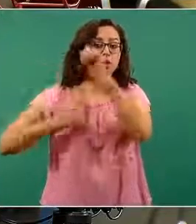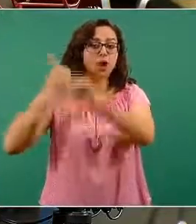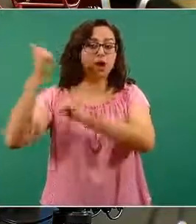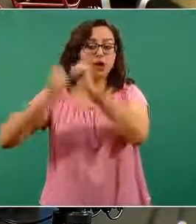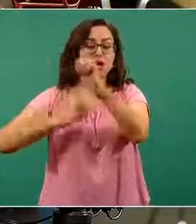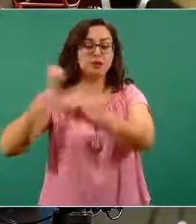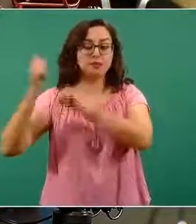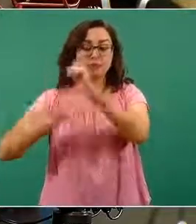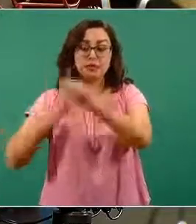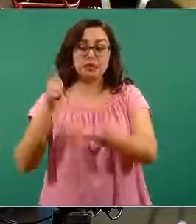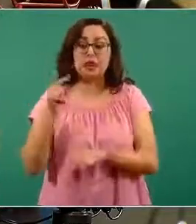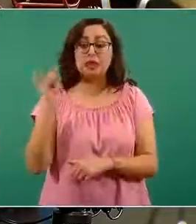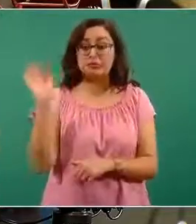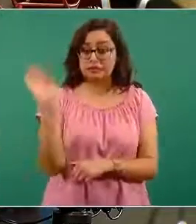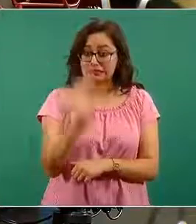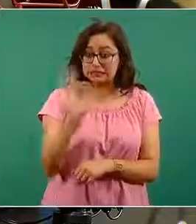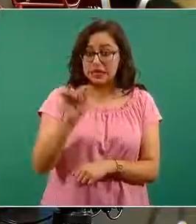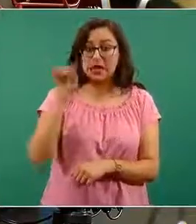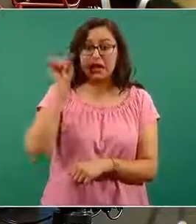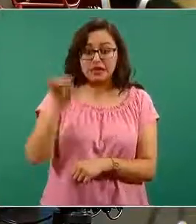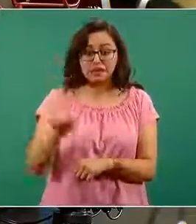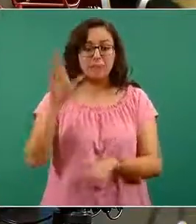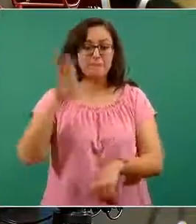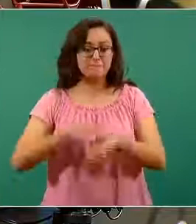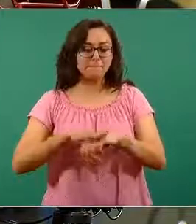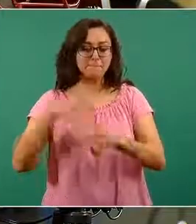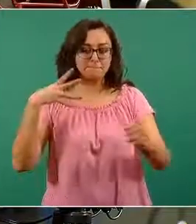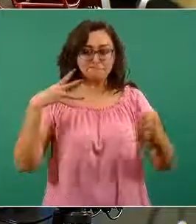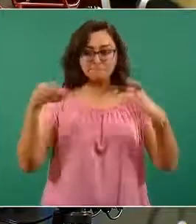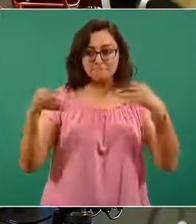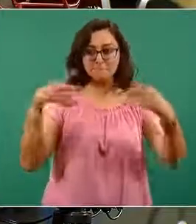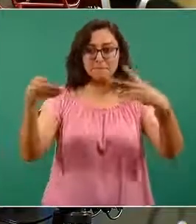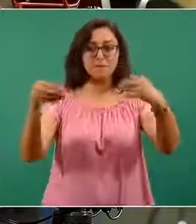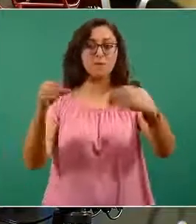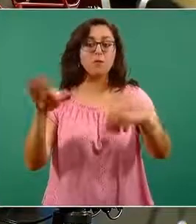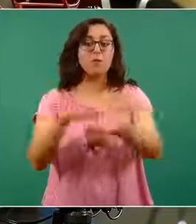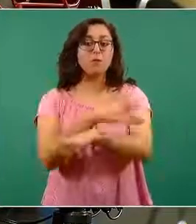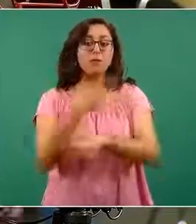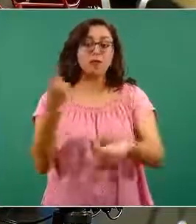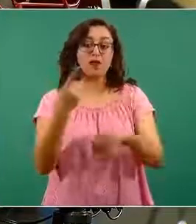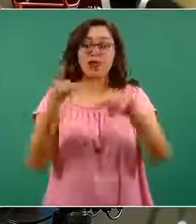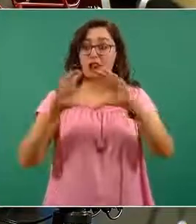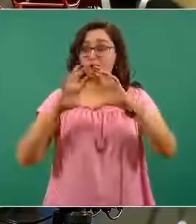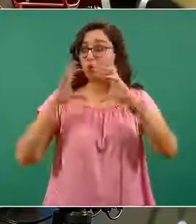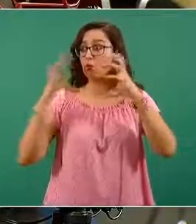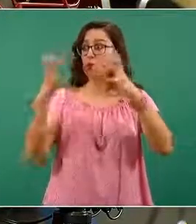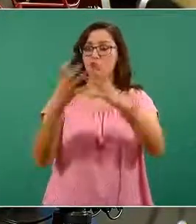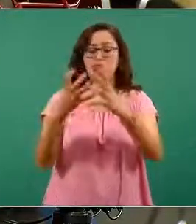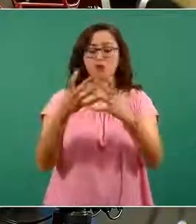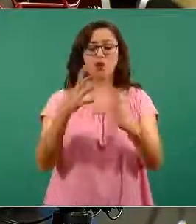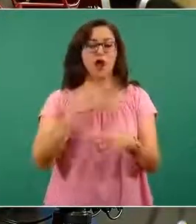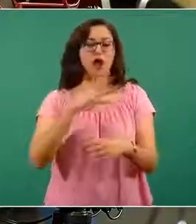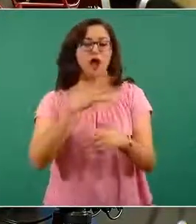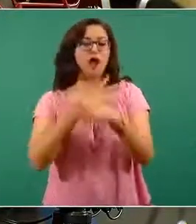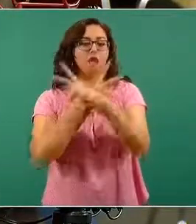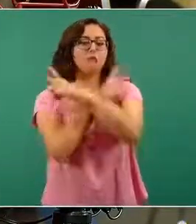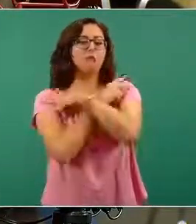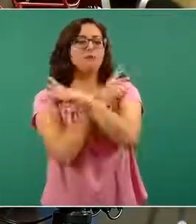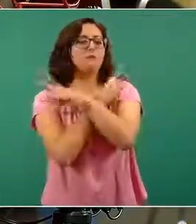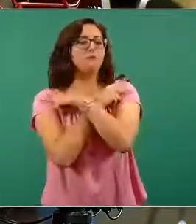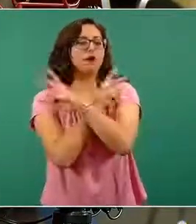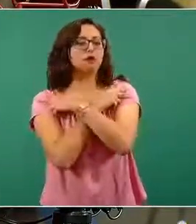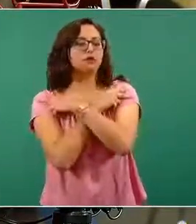pudiera ser el momento de los contagios, por el tema de las vacaciones a nivel mundial, algunos de ellos, este,